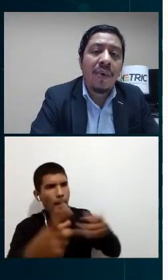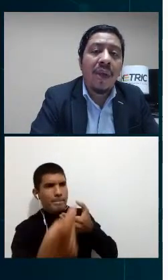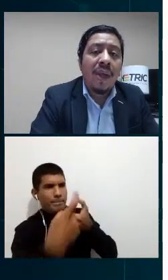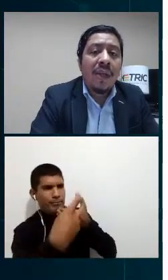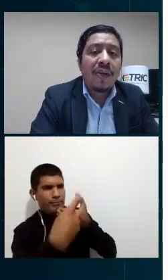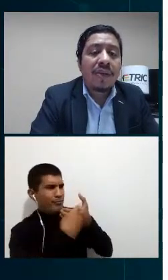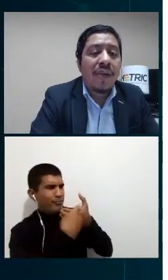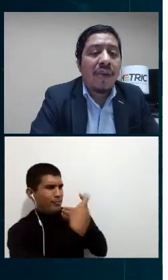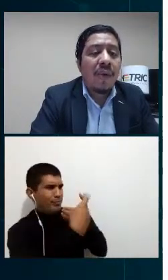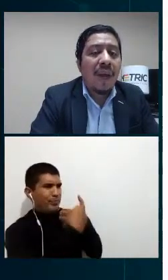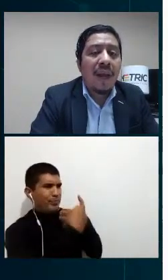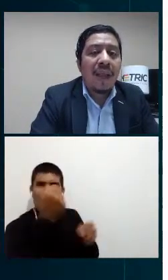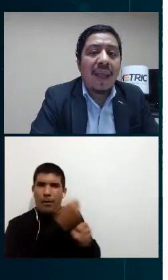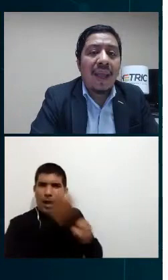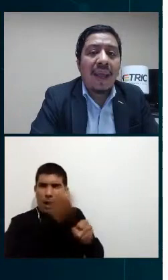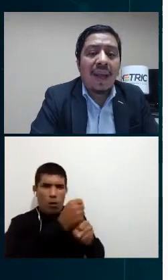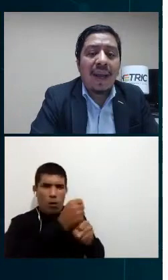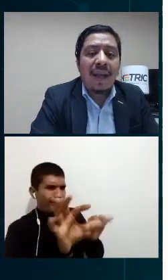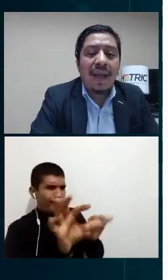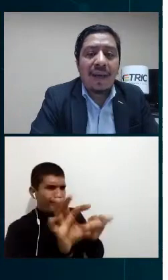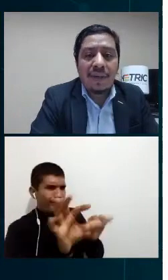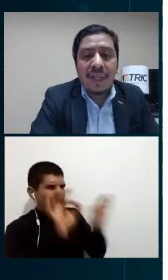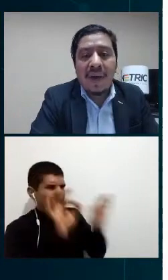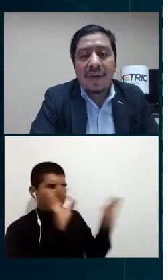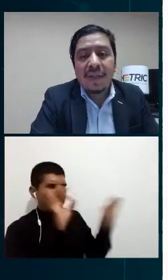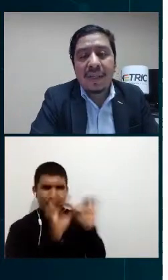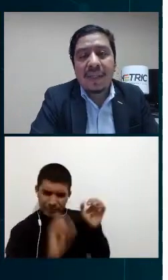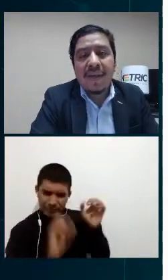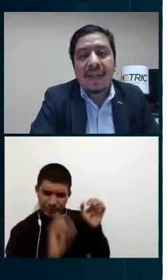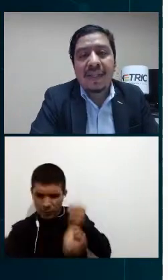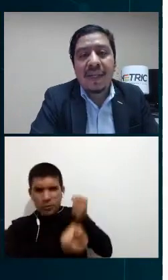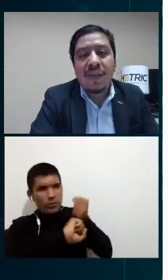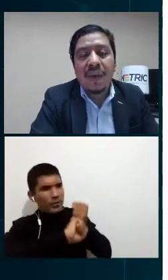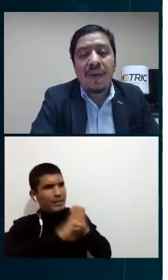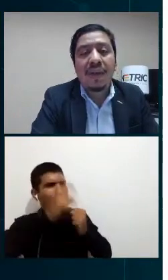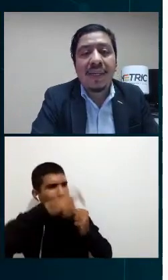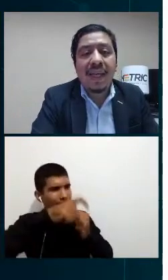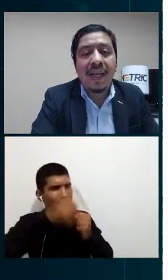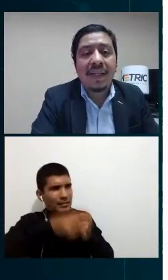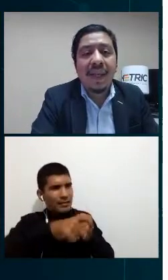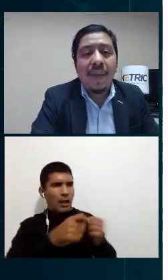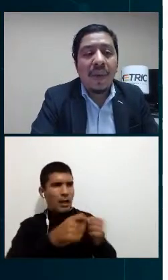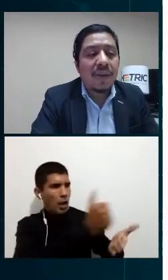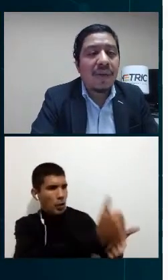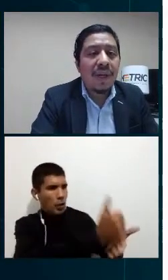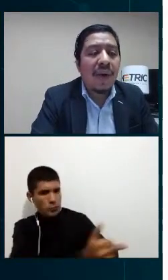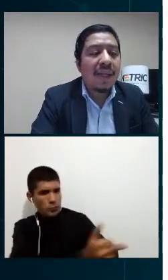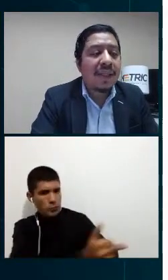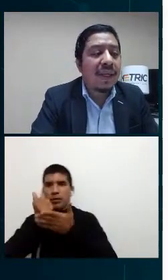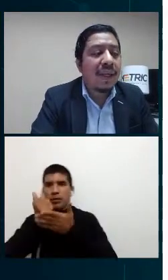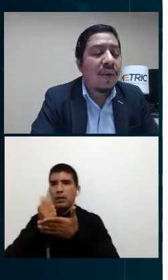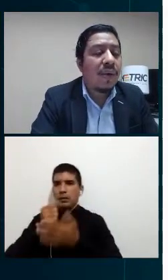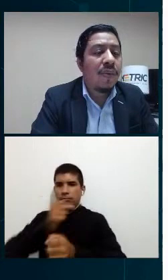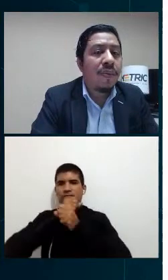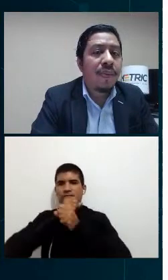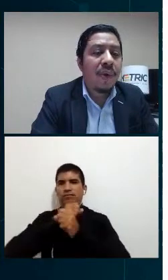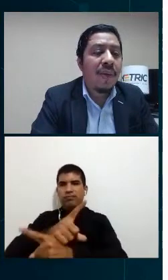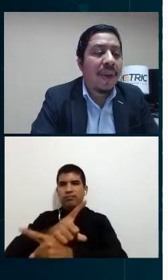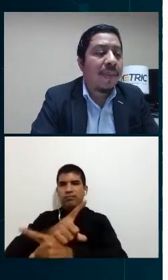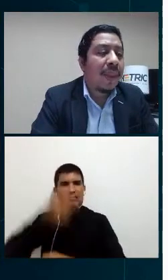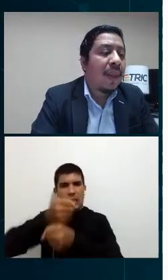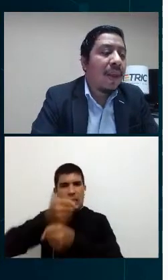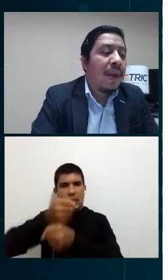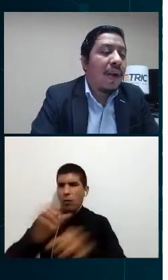nos apoyó y nos ayudó para que los trabajos que se estaban haciendo en otras áreas pues continuaran sin ningún